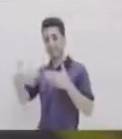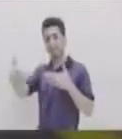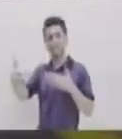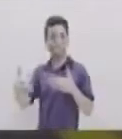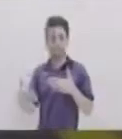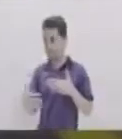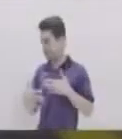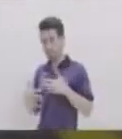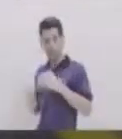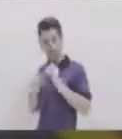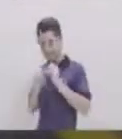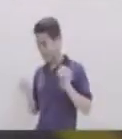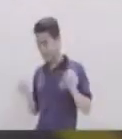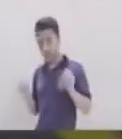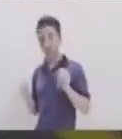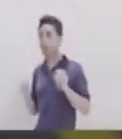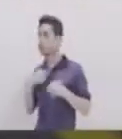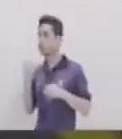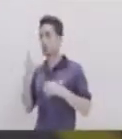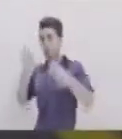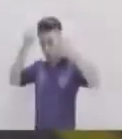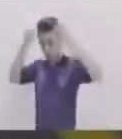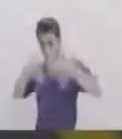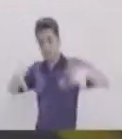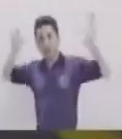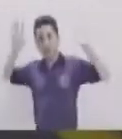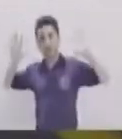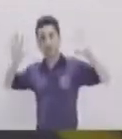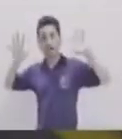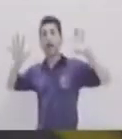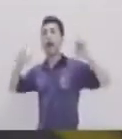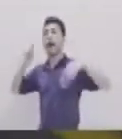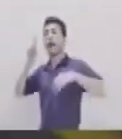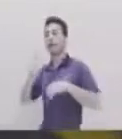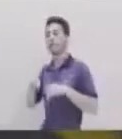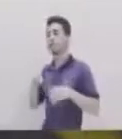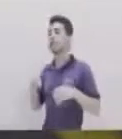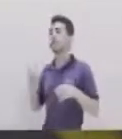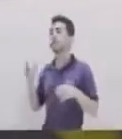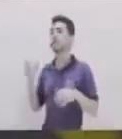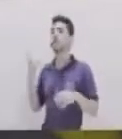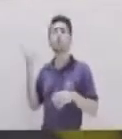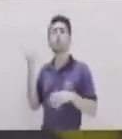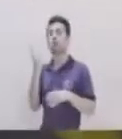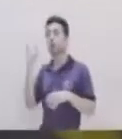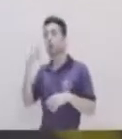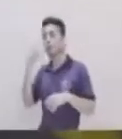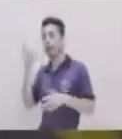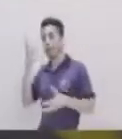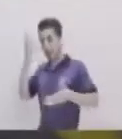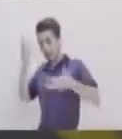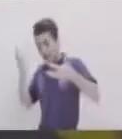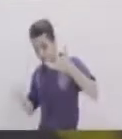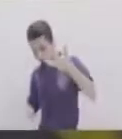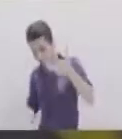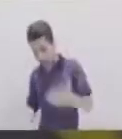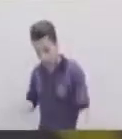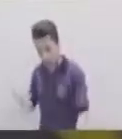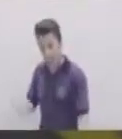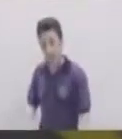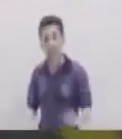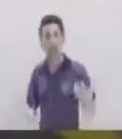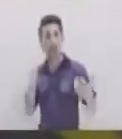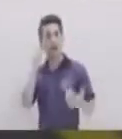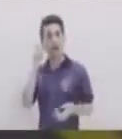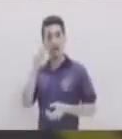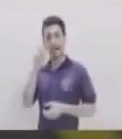impulso Ni impuje Nada No Nosotros solo Lo dejamos caer Y ese movimiento Va a darse Solo por la gravedad Entonces quiero